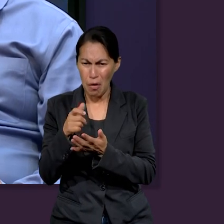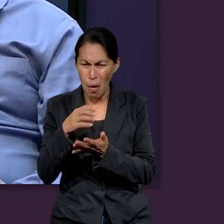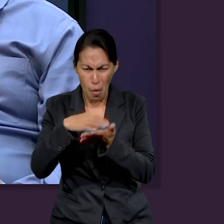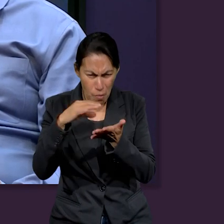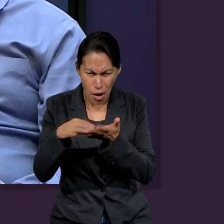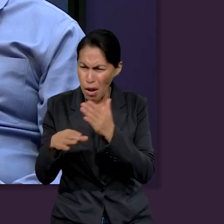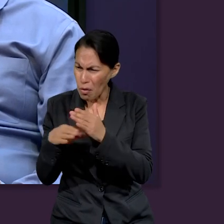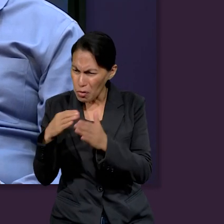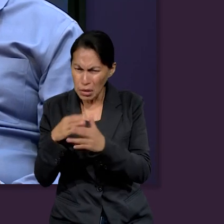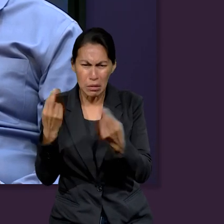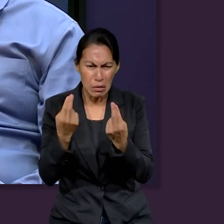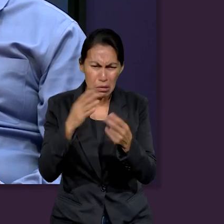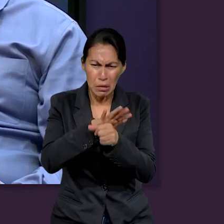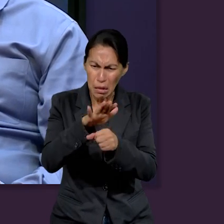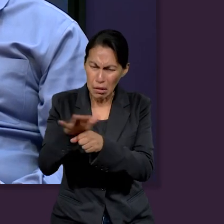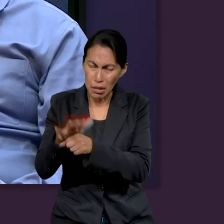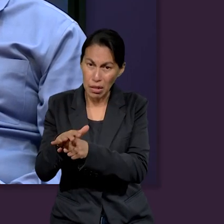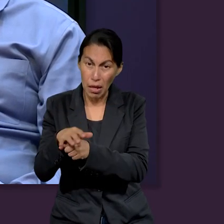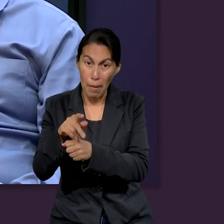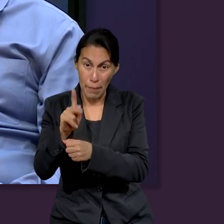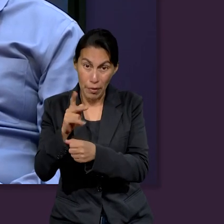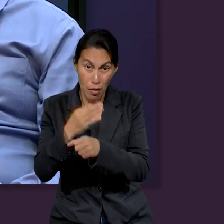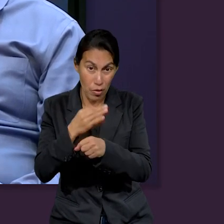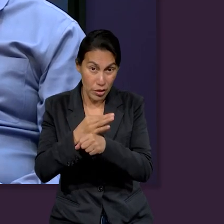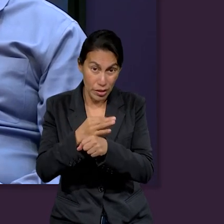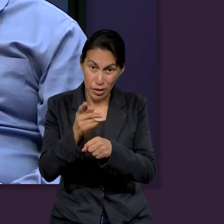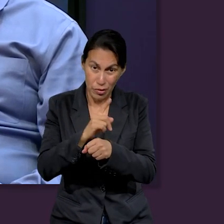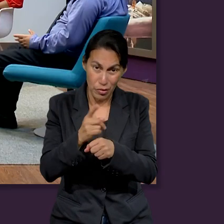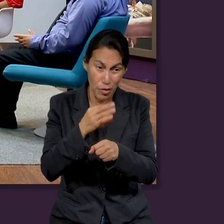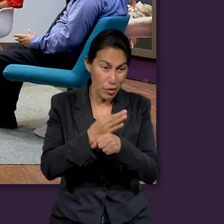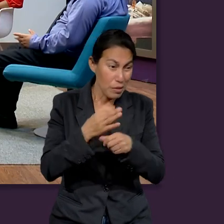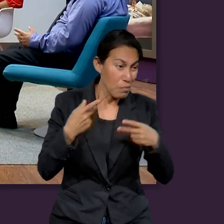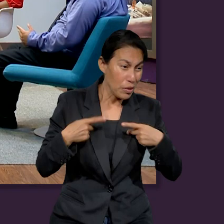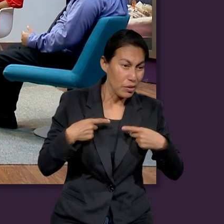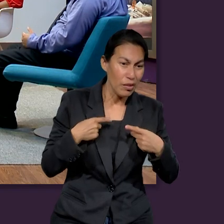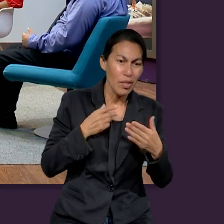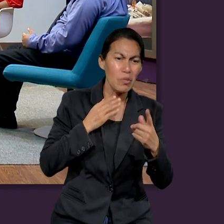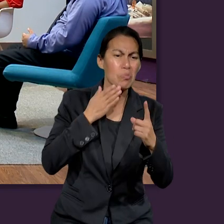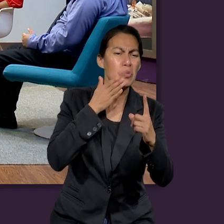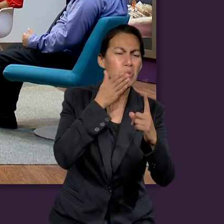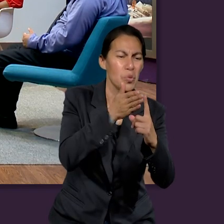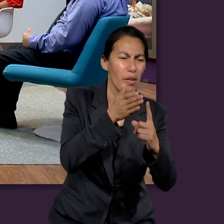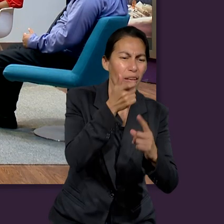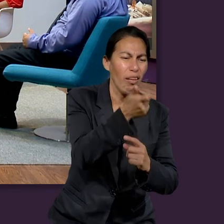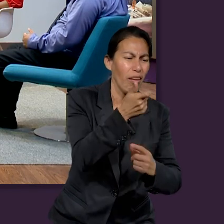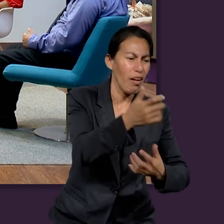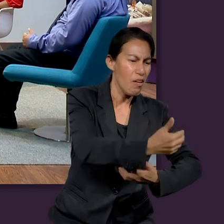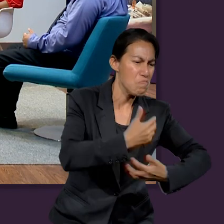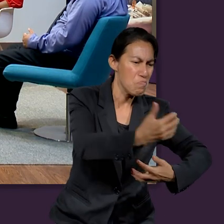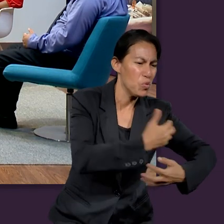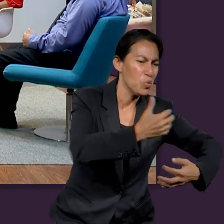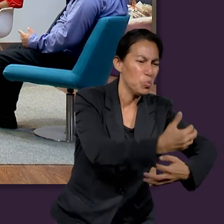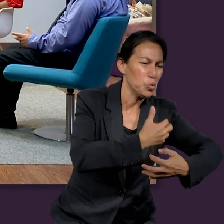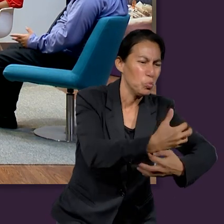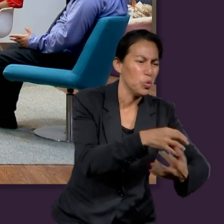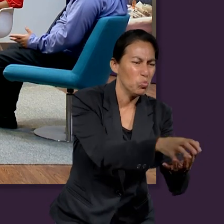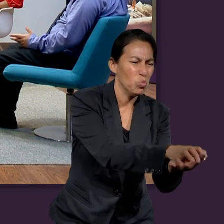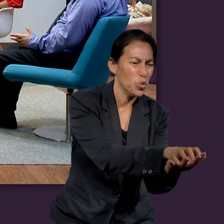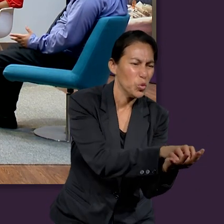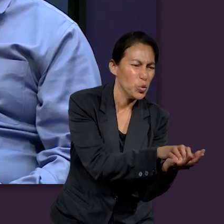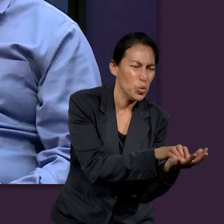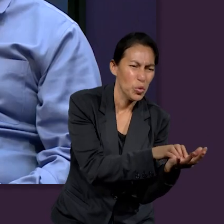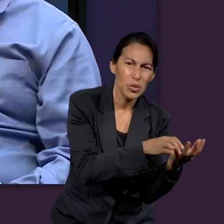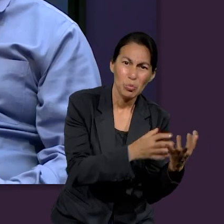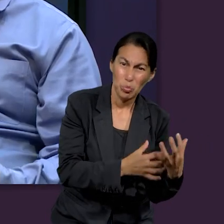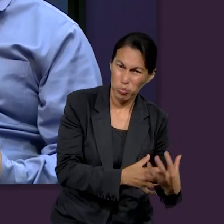o lo ha estado empezando a dejar de usar como un medio y lo ha convertido en su fin, en su propósito, en su meta.